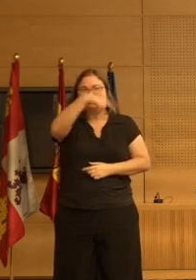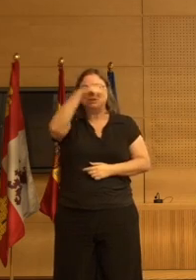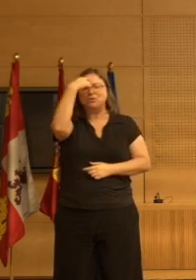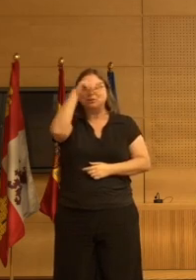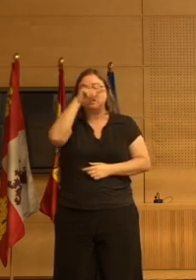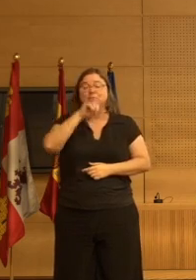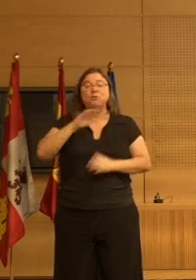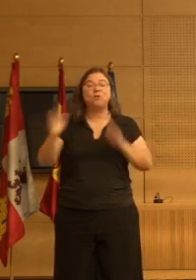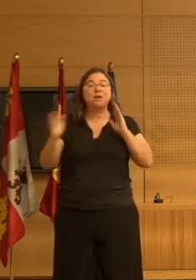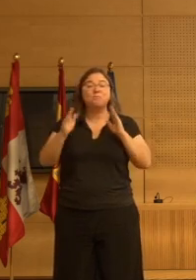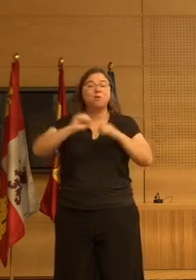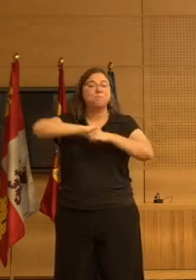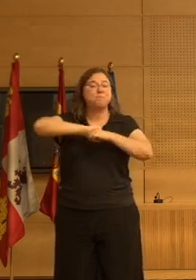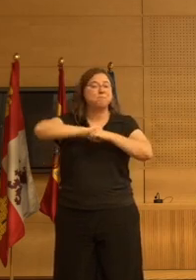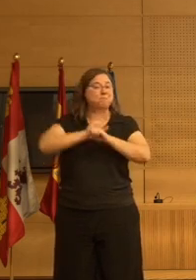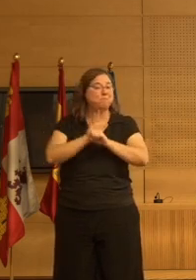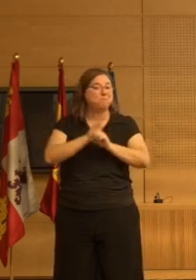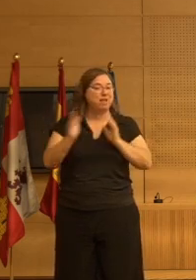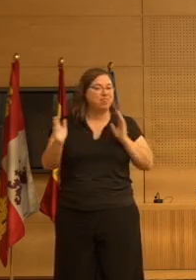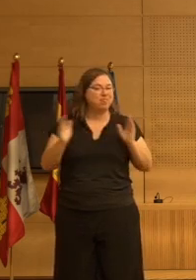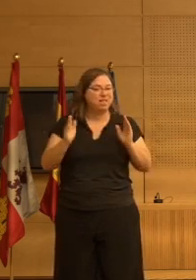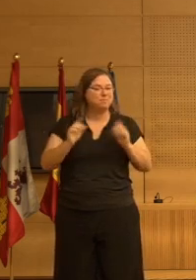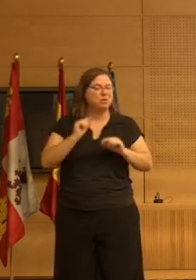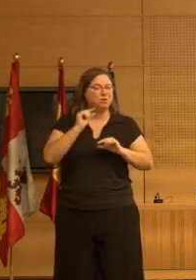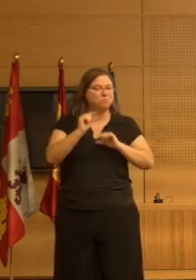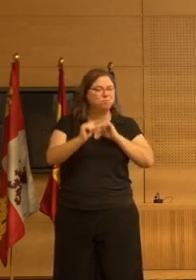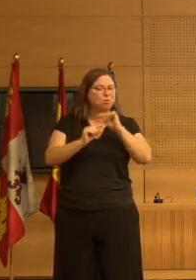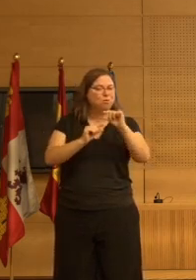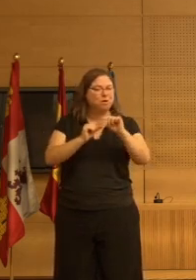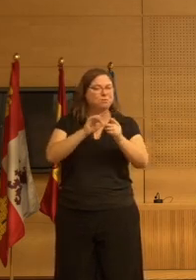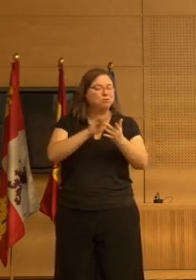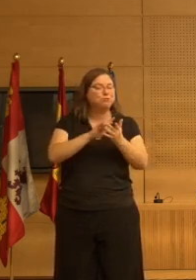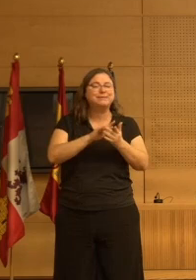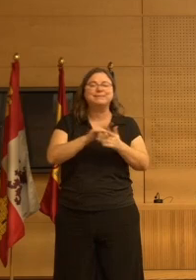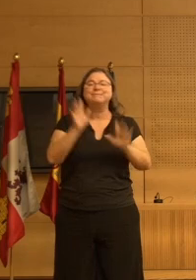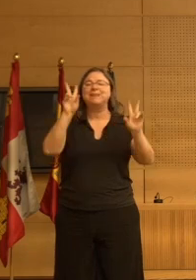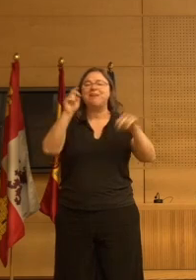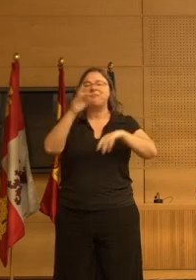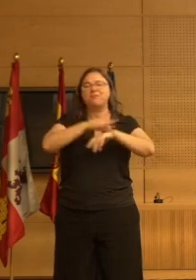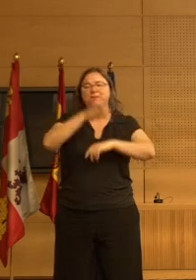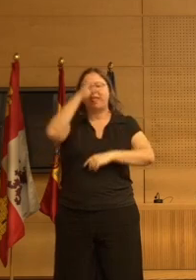verdadera pandemia que poco a poco se va apoderando del mundo, es la demencia.